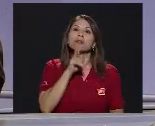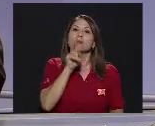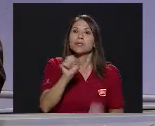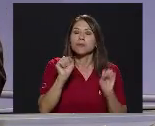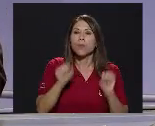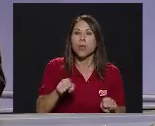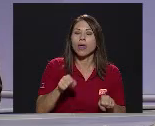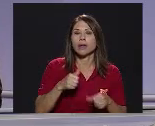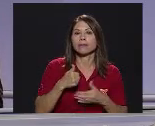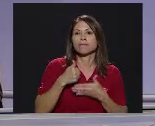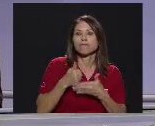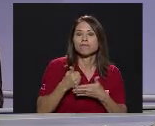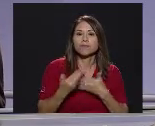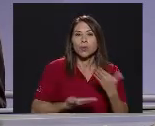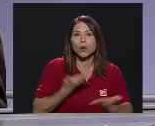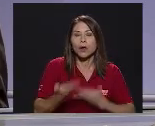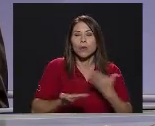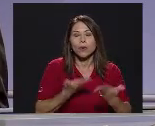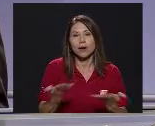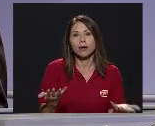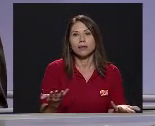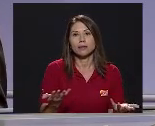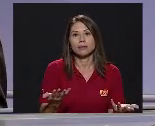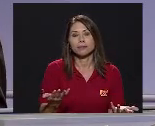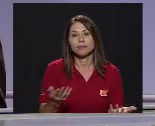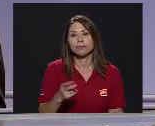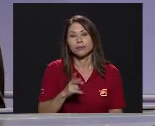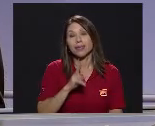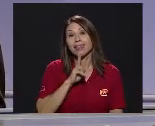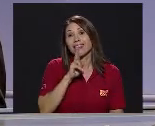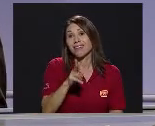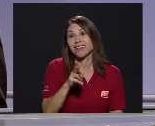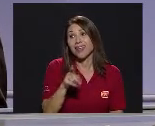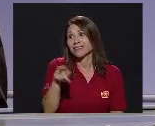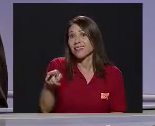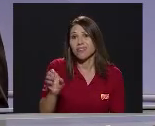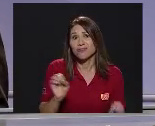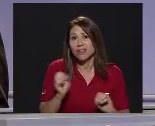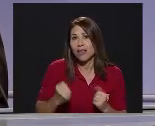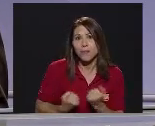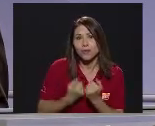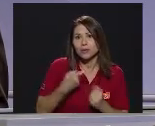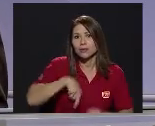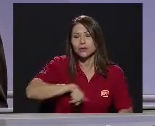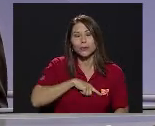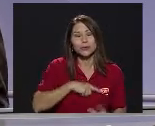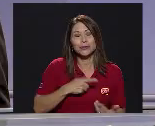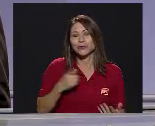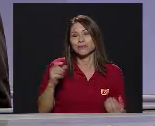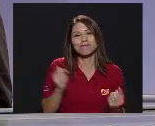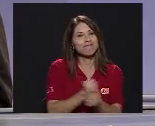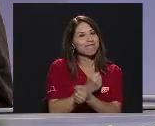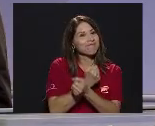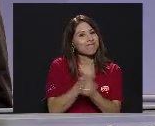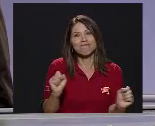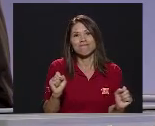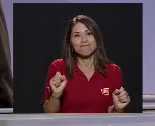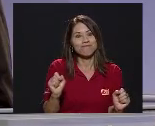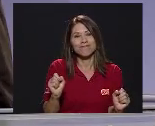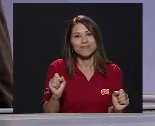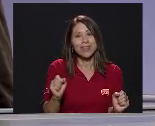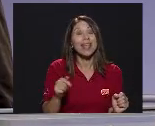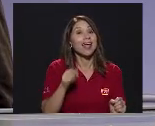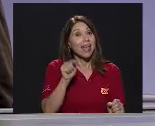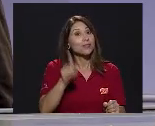Y de verdad Que sin El apoyo de ellos Hubiera sido Totalmente Imposible Esto quiere